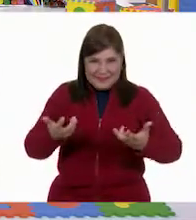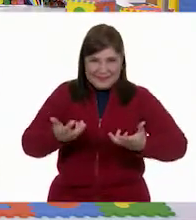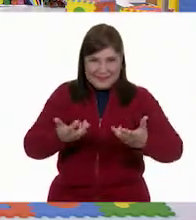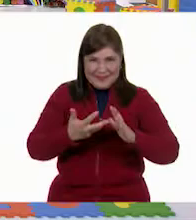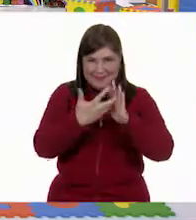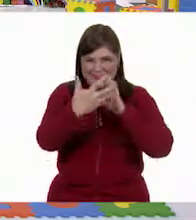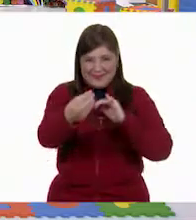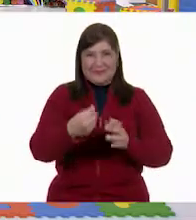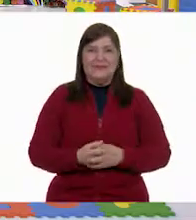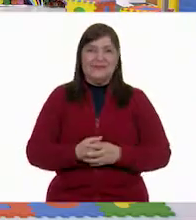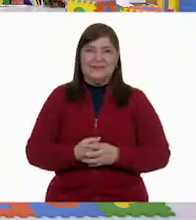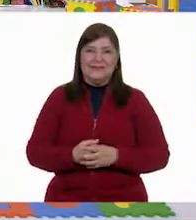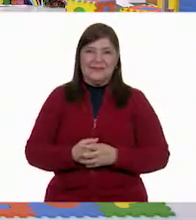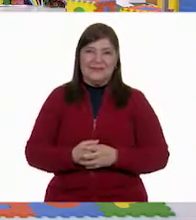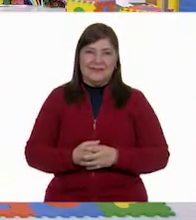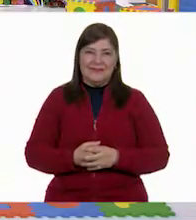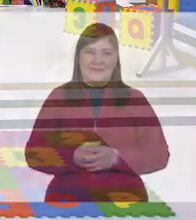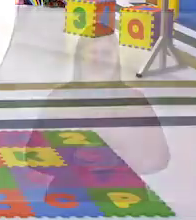Vamos.